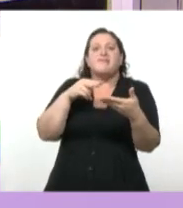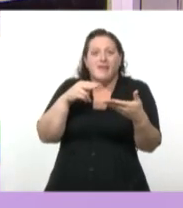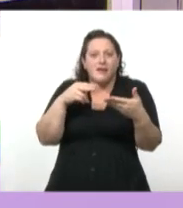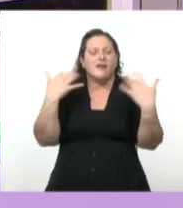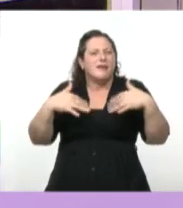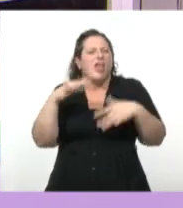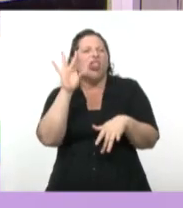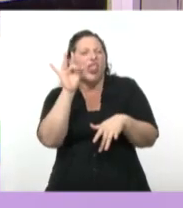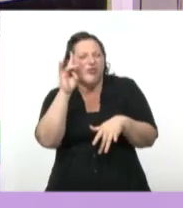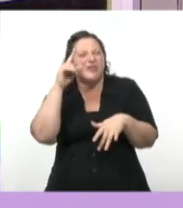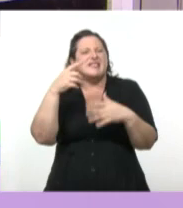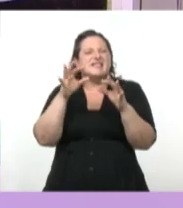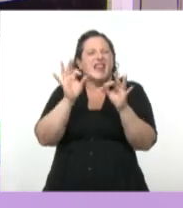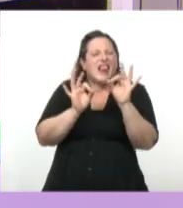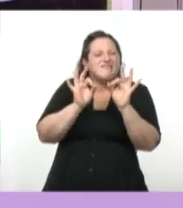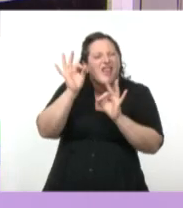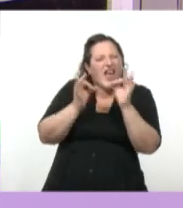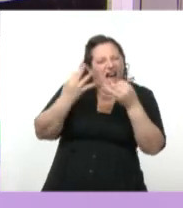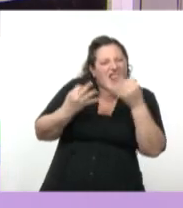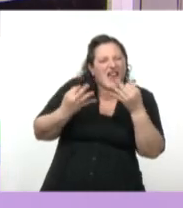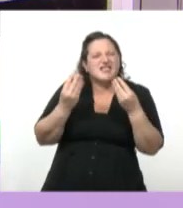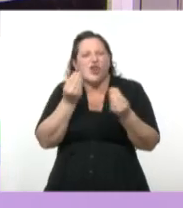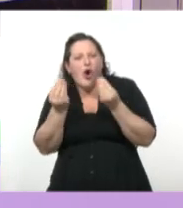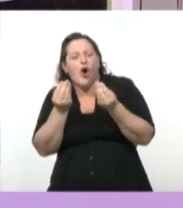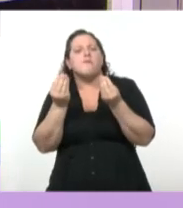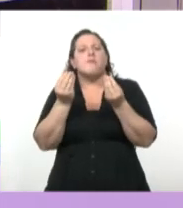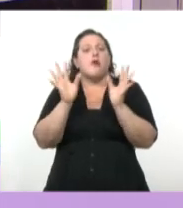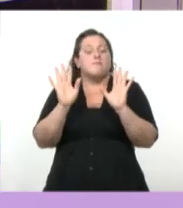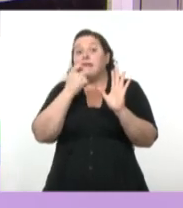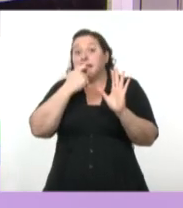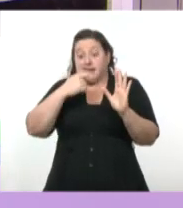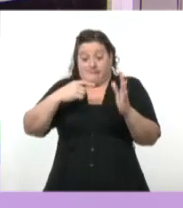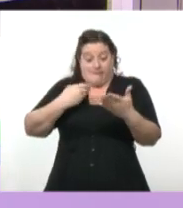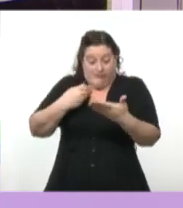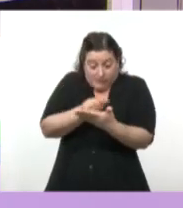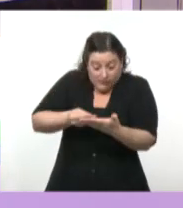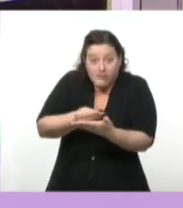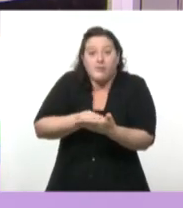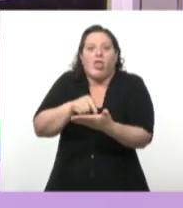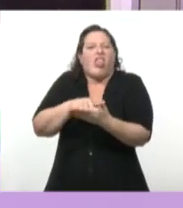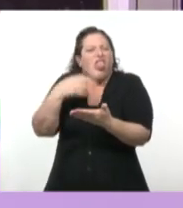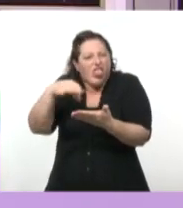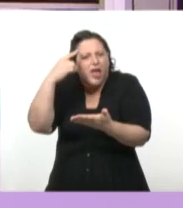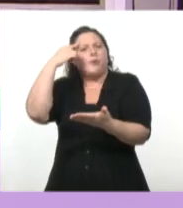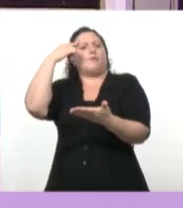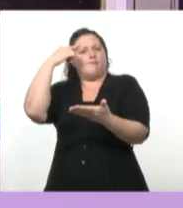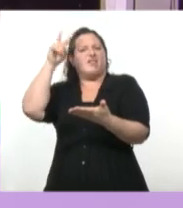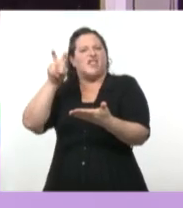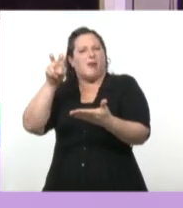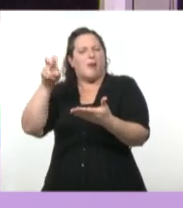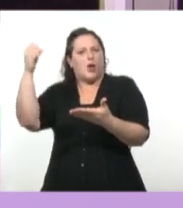de analizar. Si nosotros dibujamos, estamos teniendo en cuenta todos esos factores. Ahora, si yo